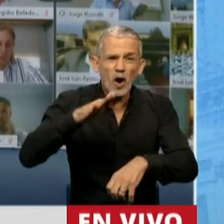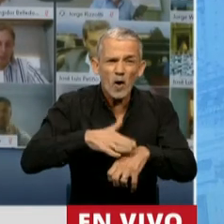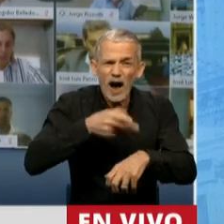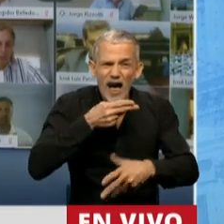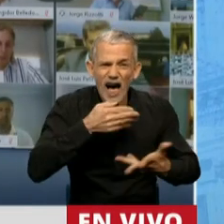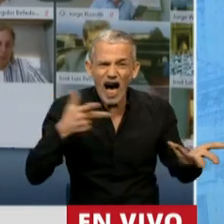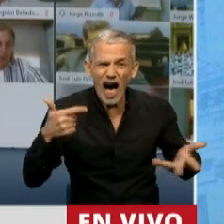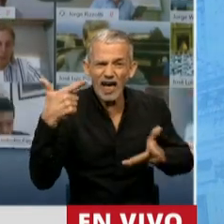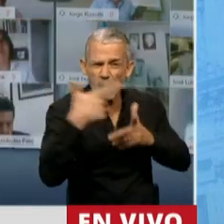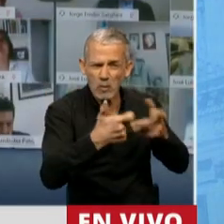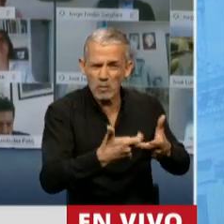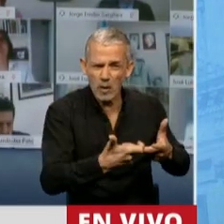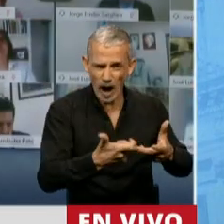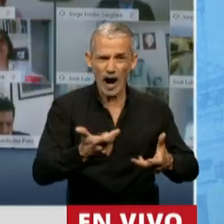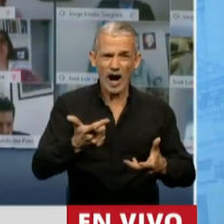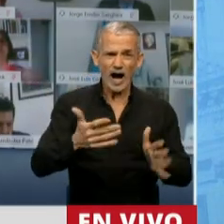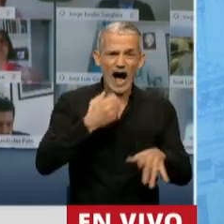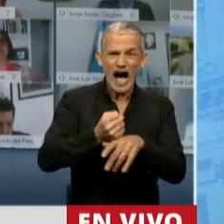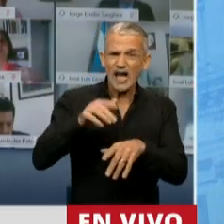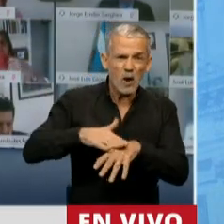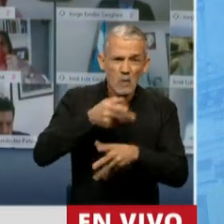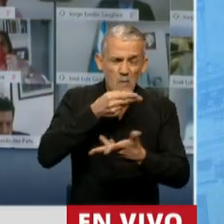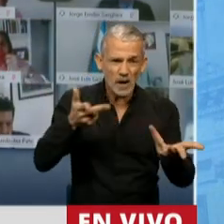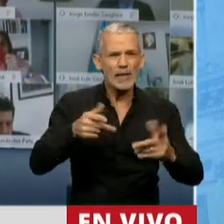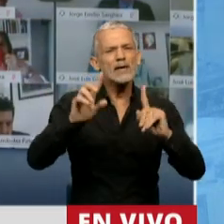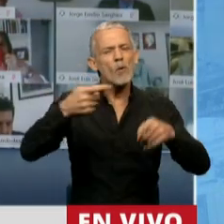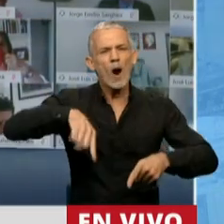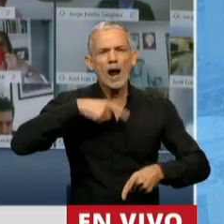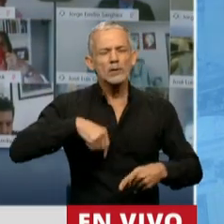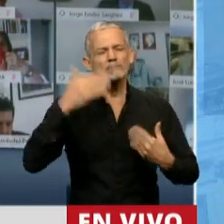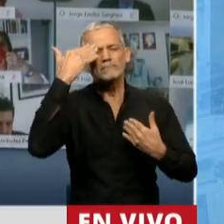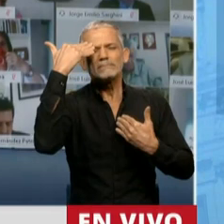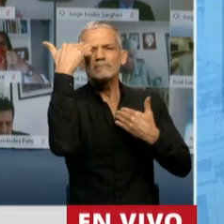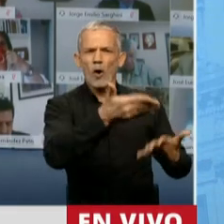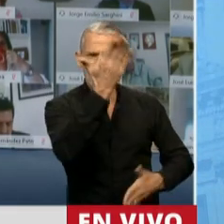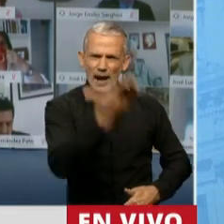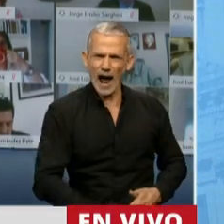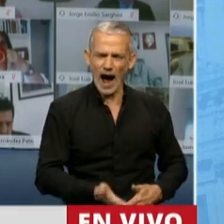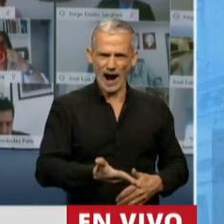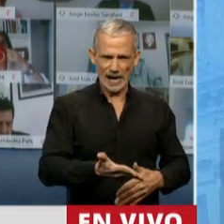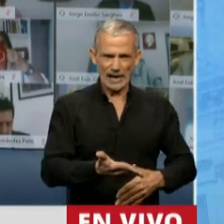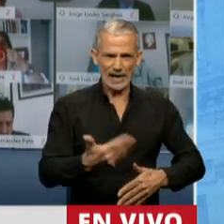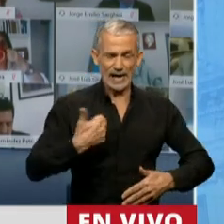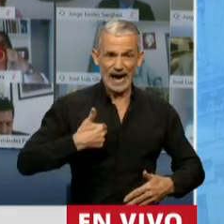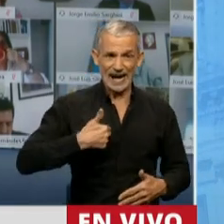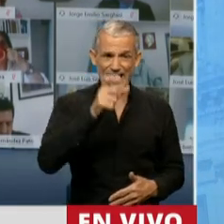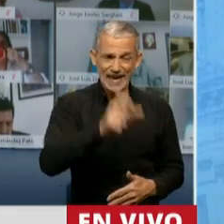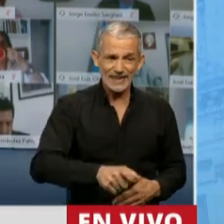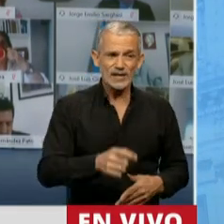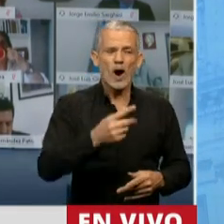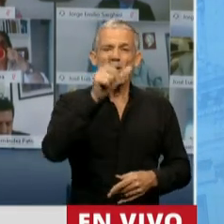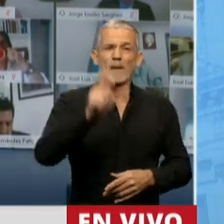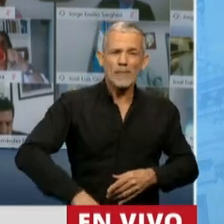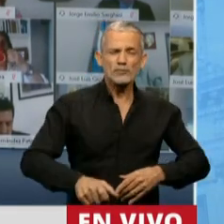hoy, pero que no impide que le rindamos un sentido homenaje muy argentino a un